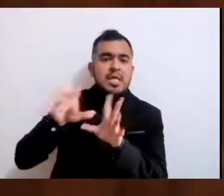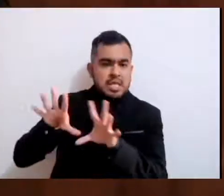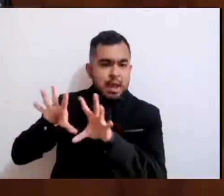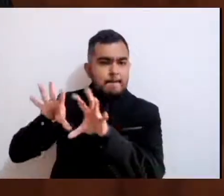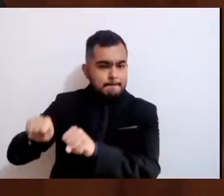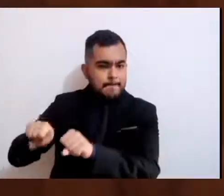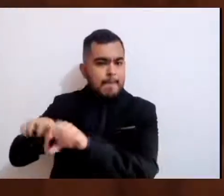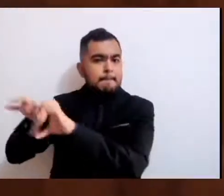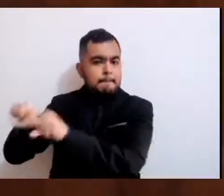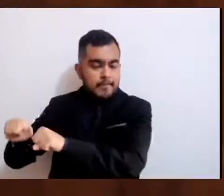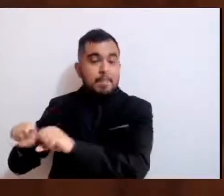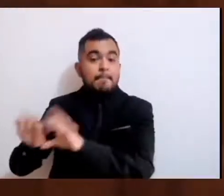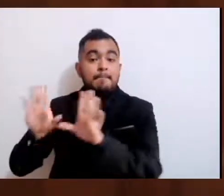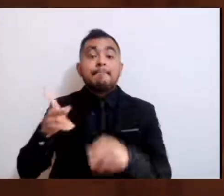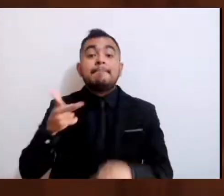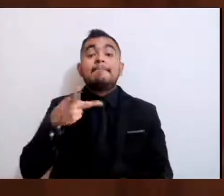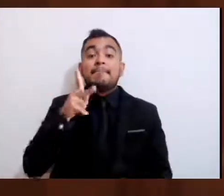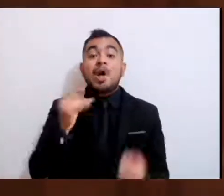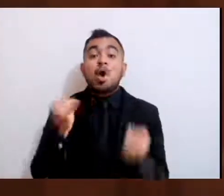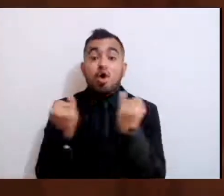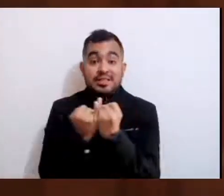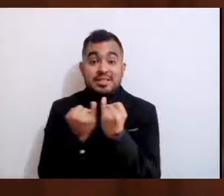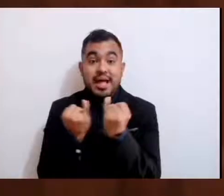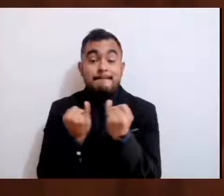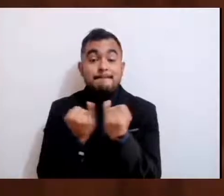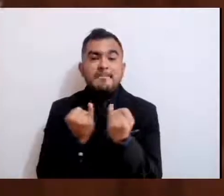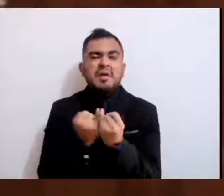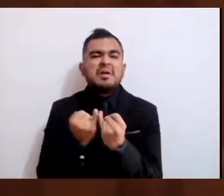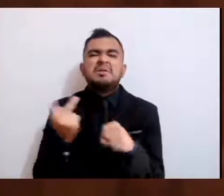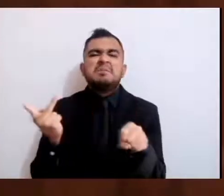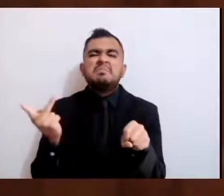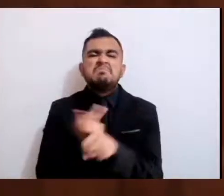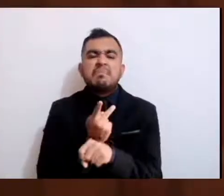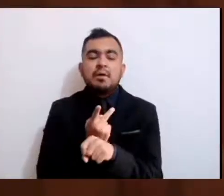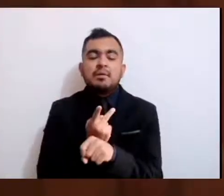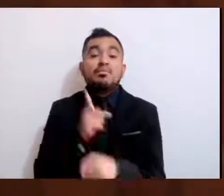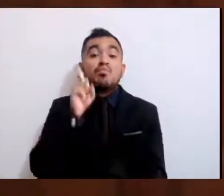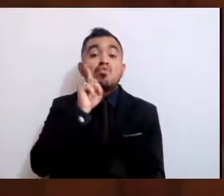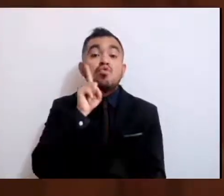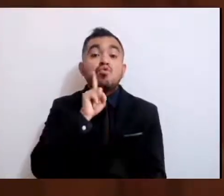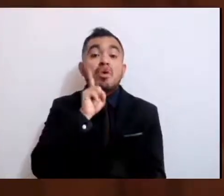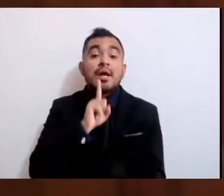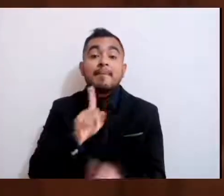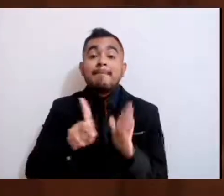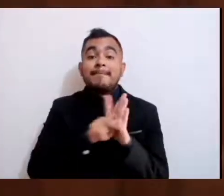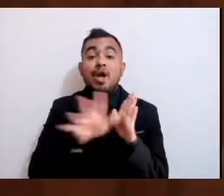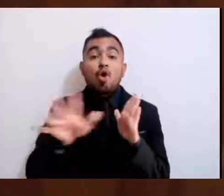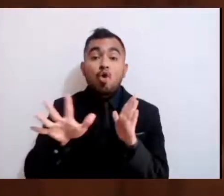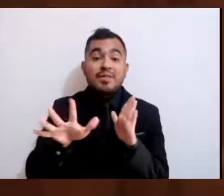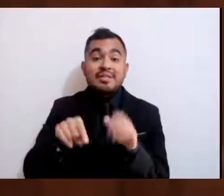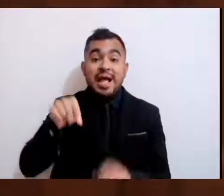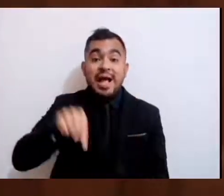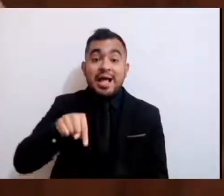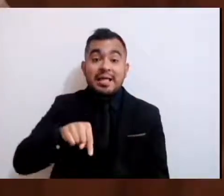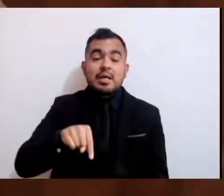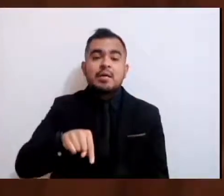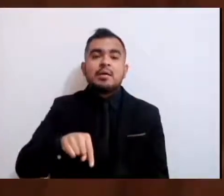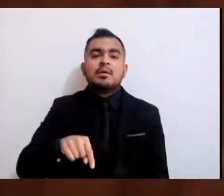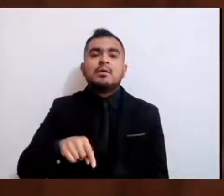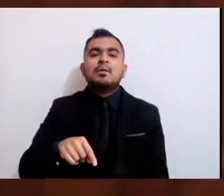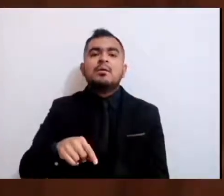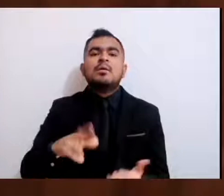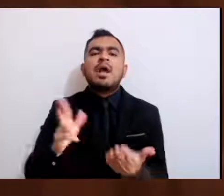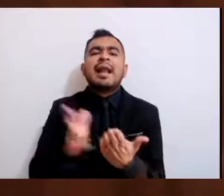sucedido con una de las periodistas aquí de la revista Proceso